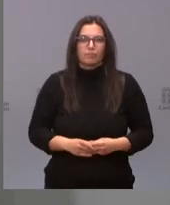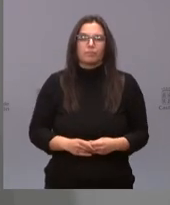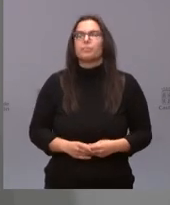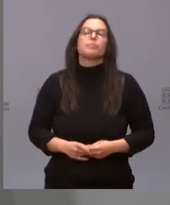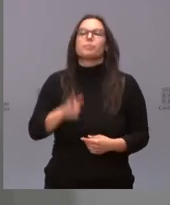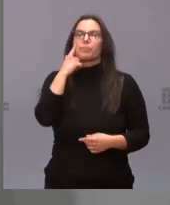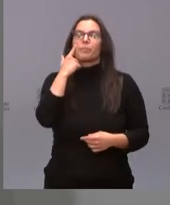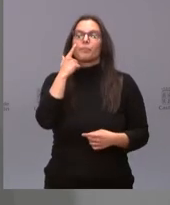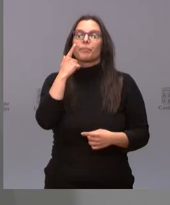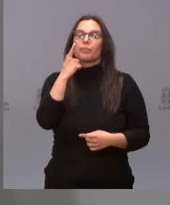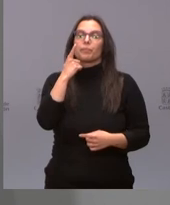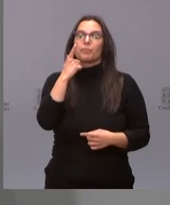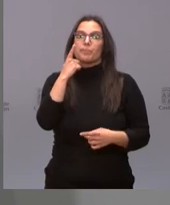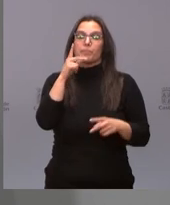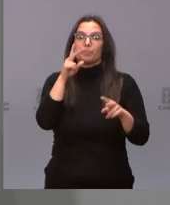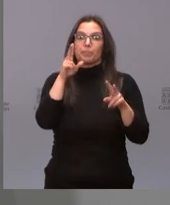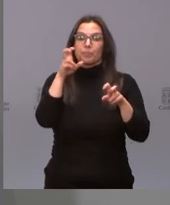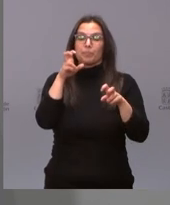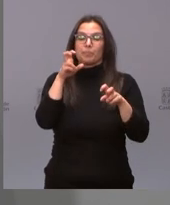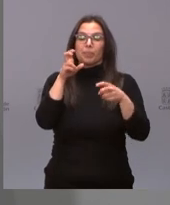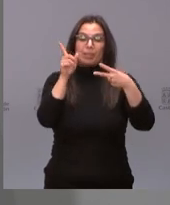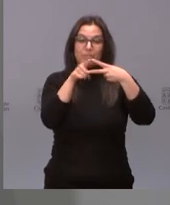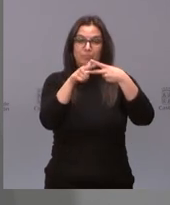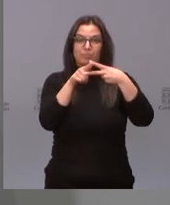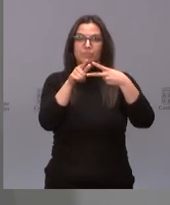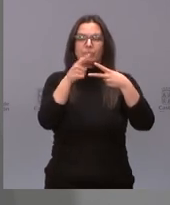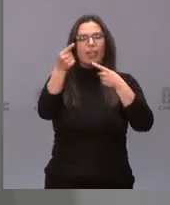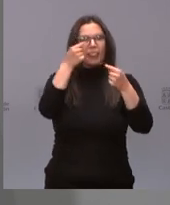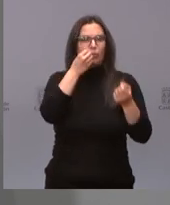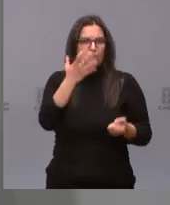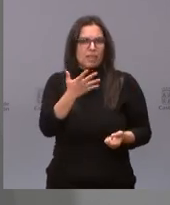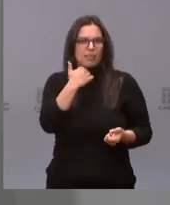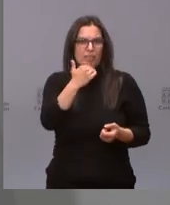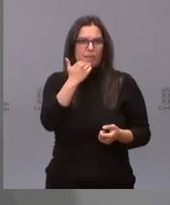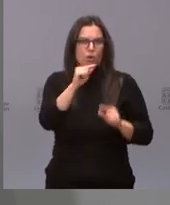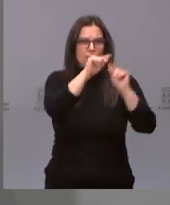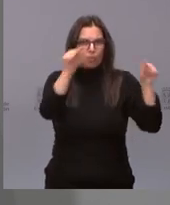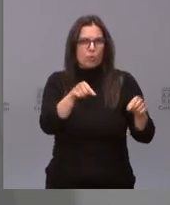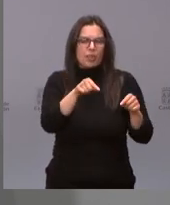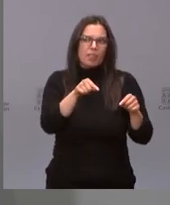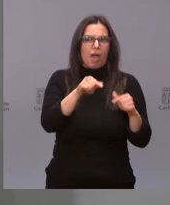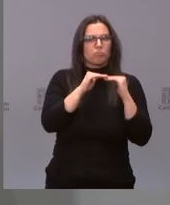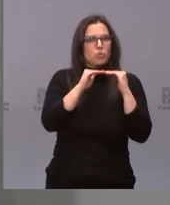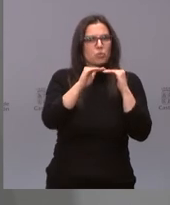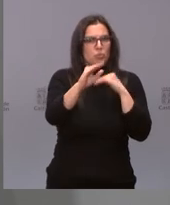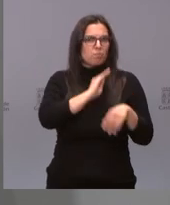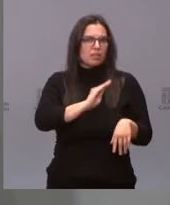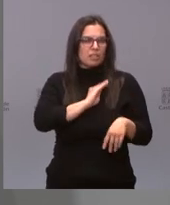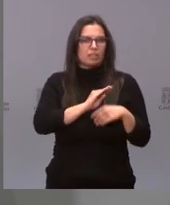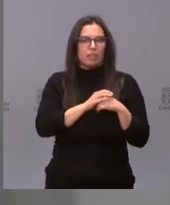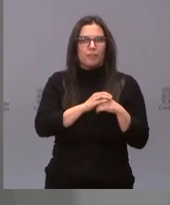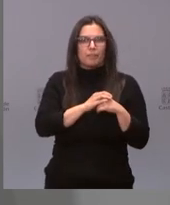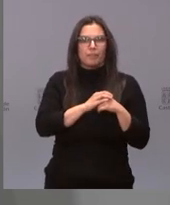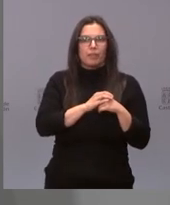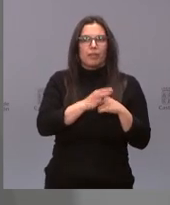relación a Zamora, Zamora tiene buenas cifras, Zamora se mantiene bastante estable. No hay que